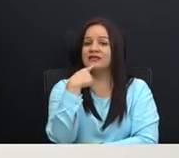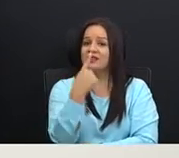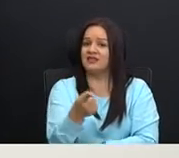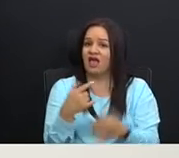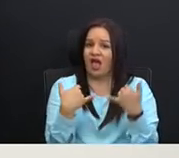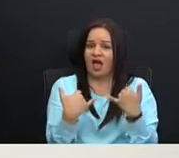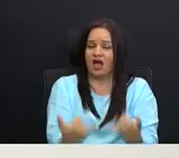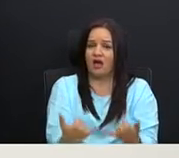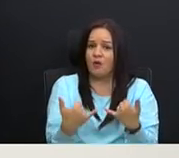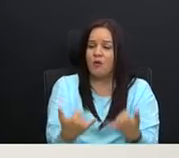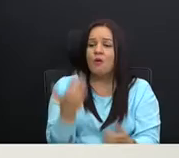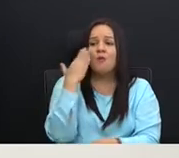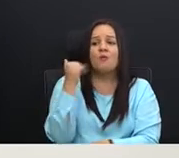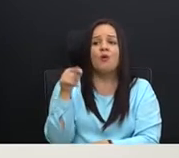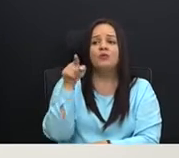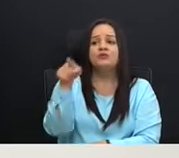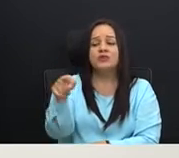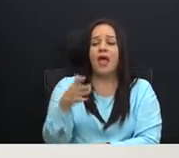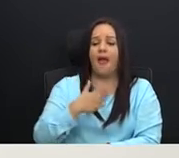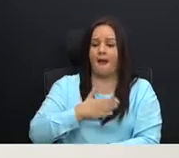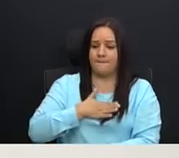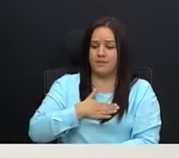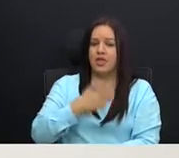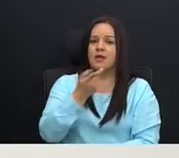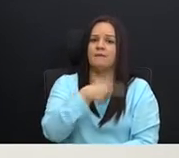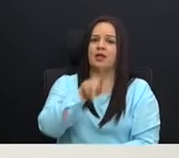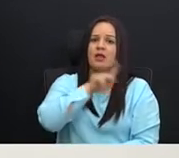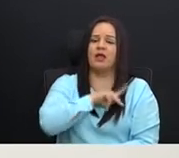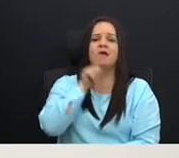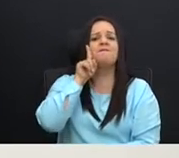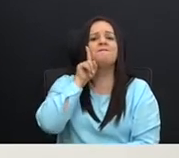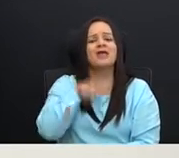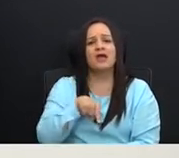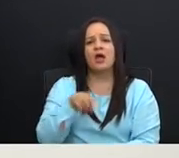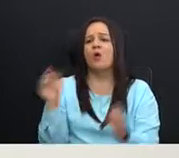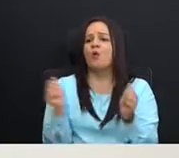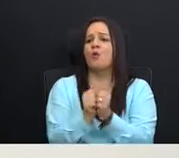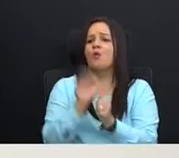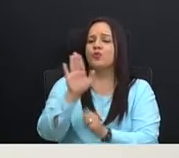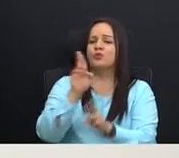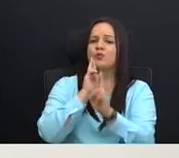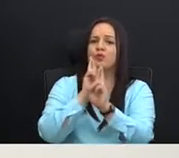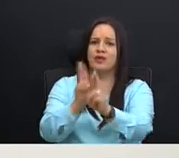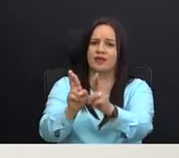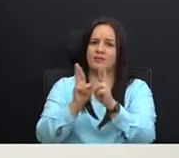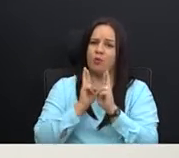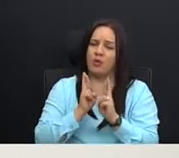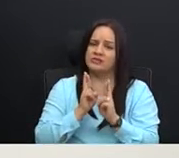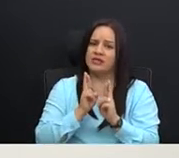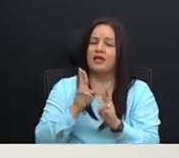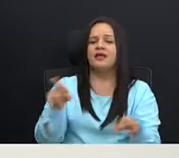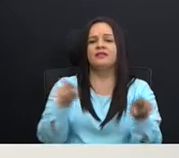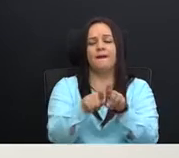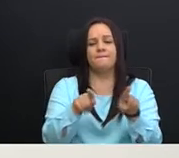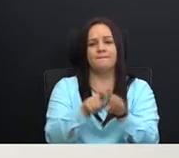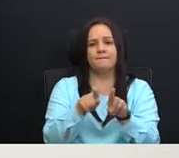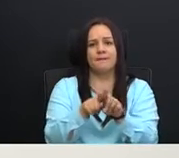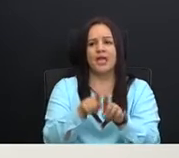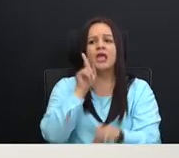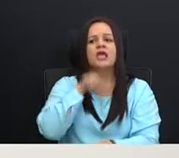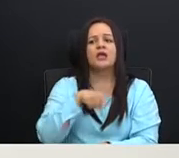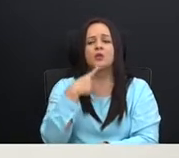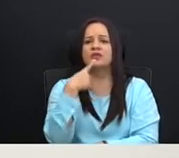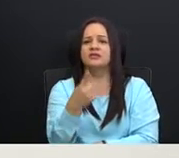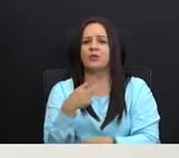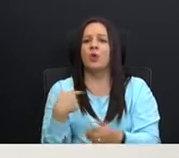ahorita, porque usted a mí, personalmente, me engañó, con sus respuestas, y también engañó, diciendo que iba a llegar,